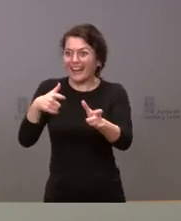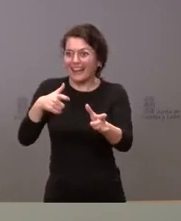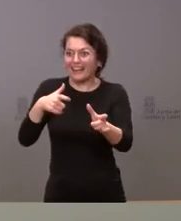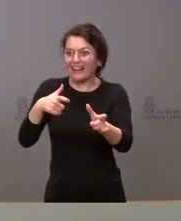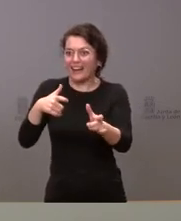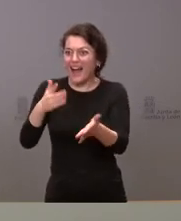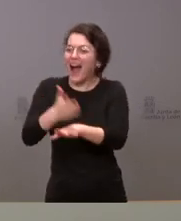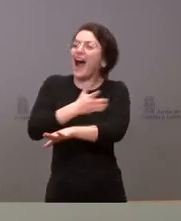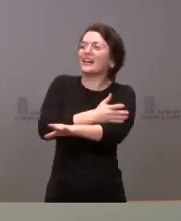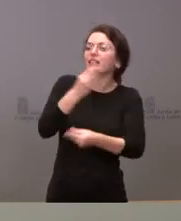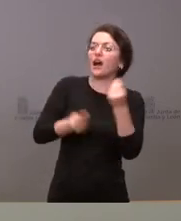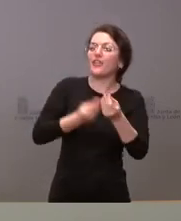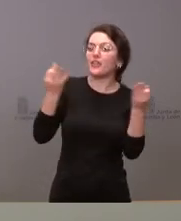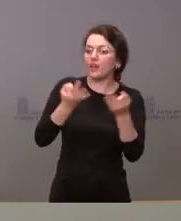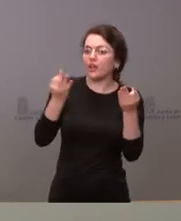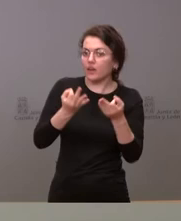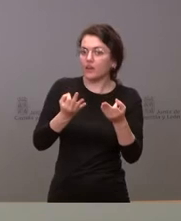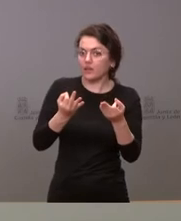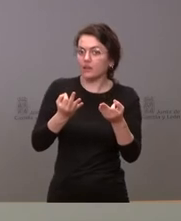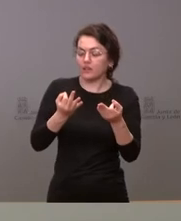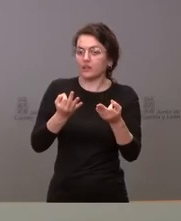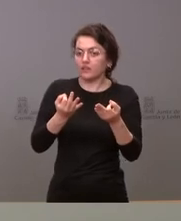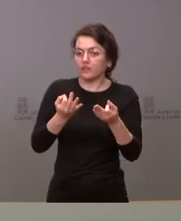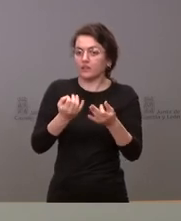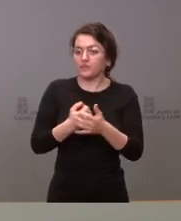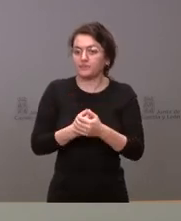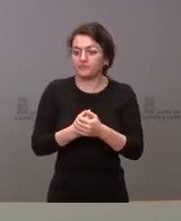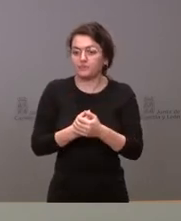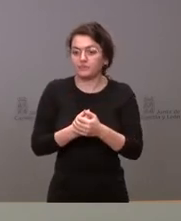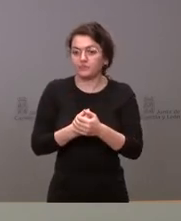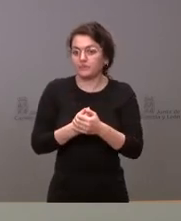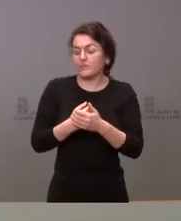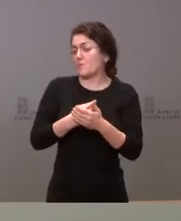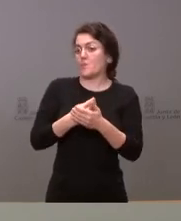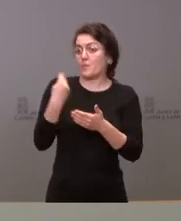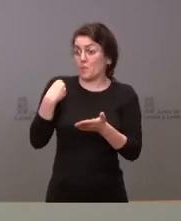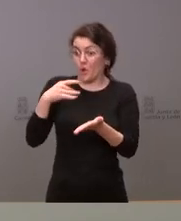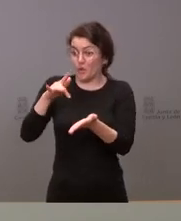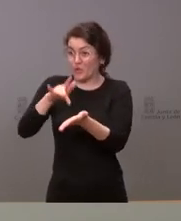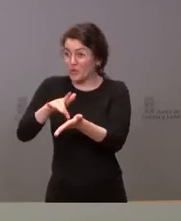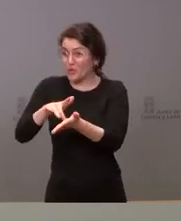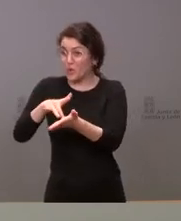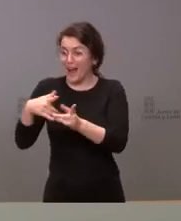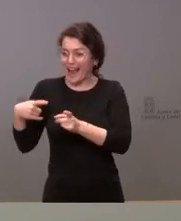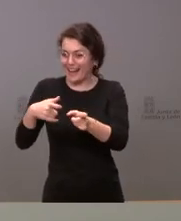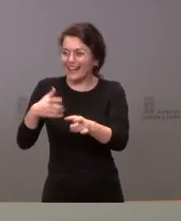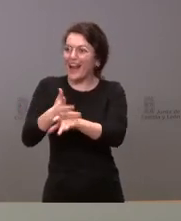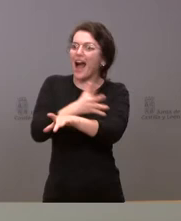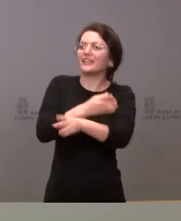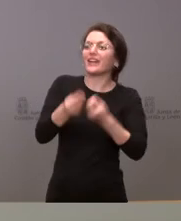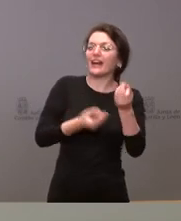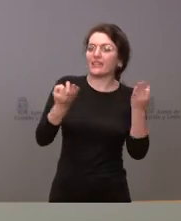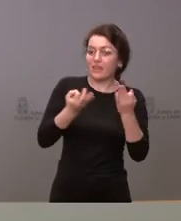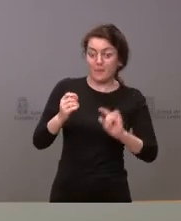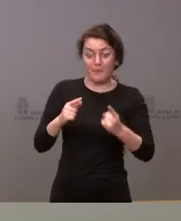última pero también vinculada a la guerra? No a la guerra, sino antes de la guerra. En primer lugar, era muy importante